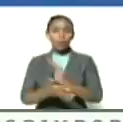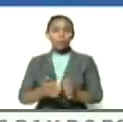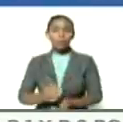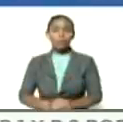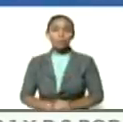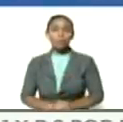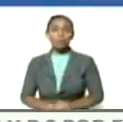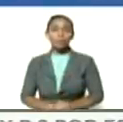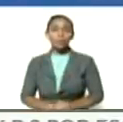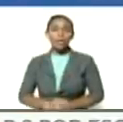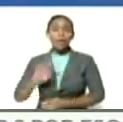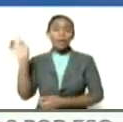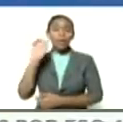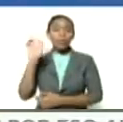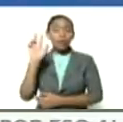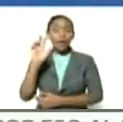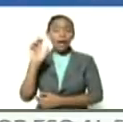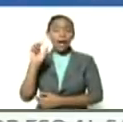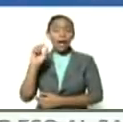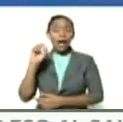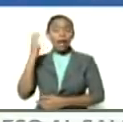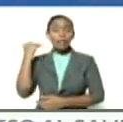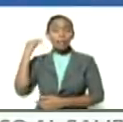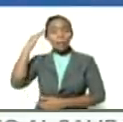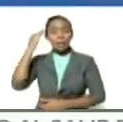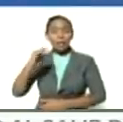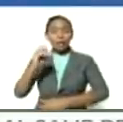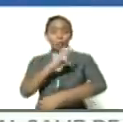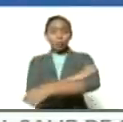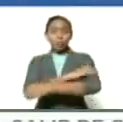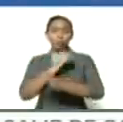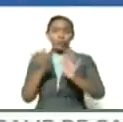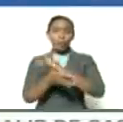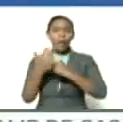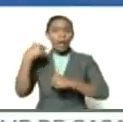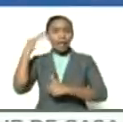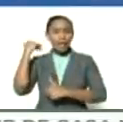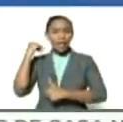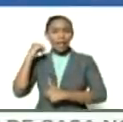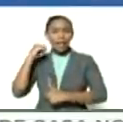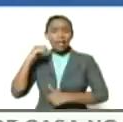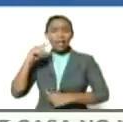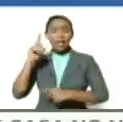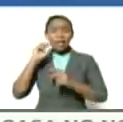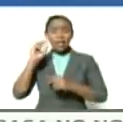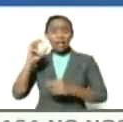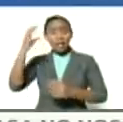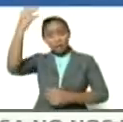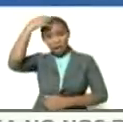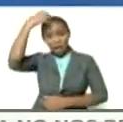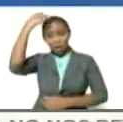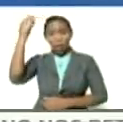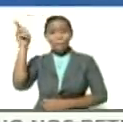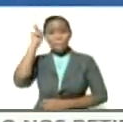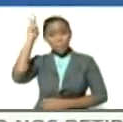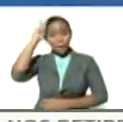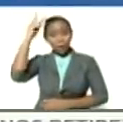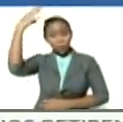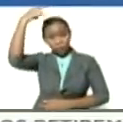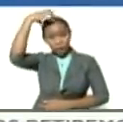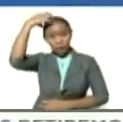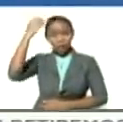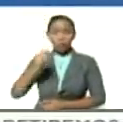venezuela en una capitanía general la nueva granada era un virreinato el perú era un virreinato